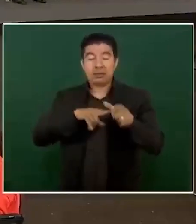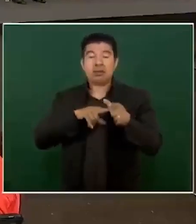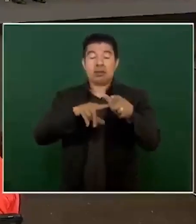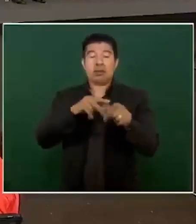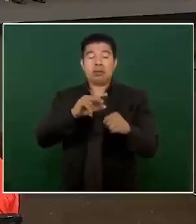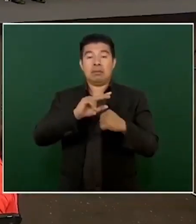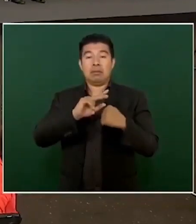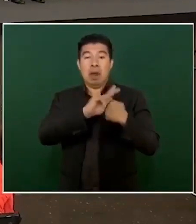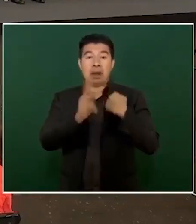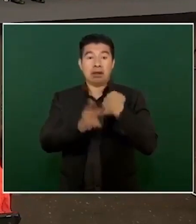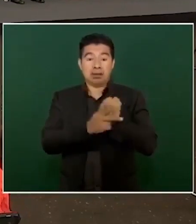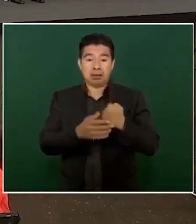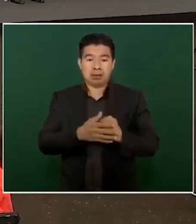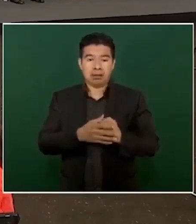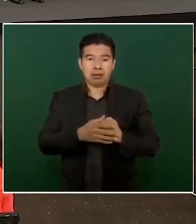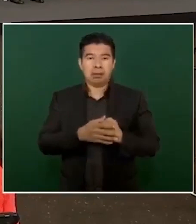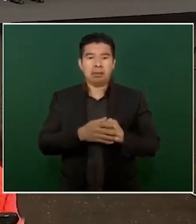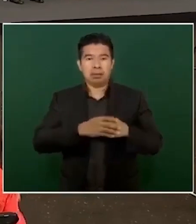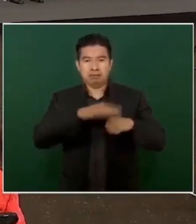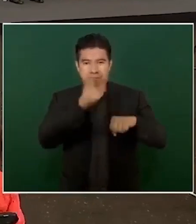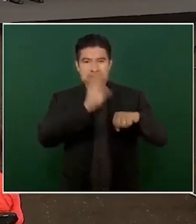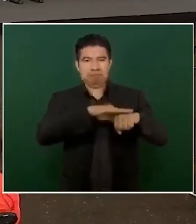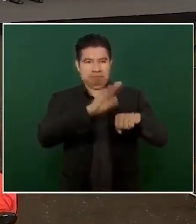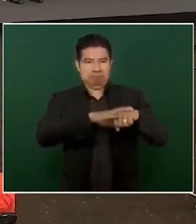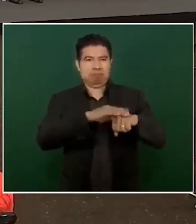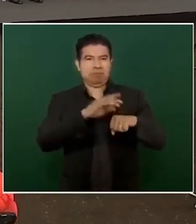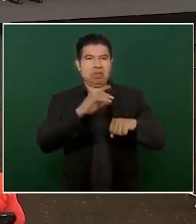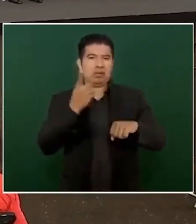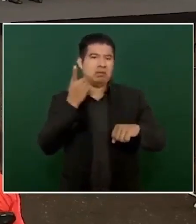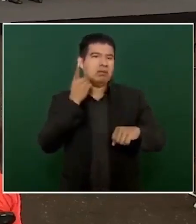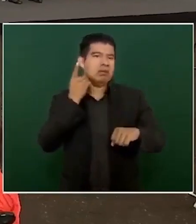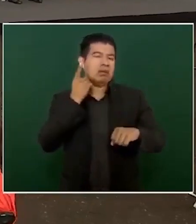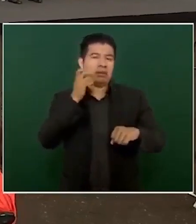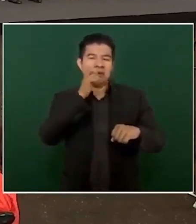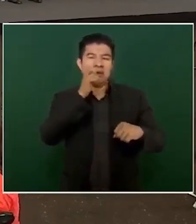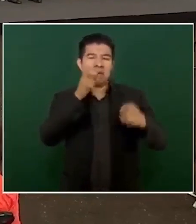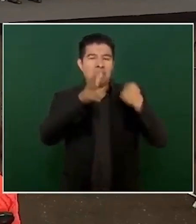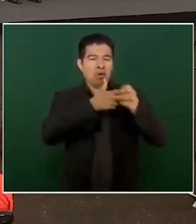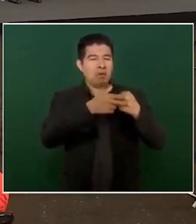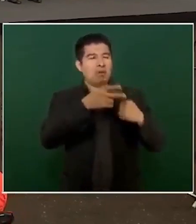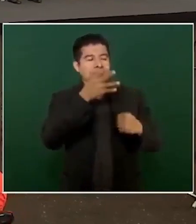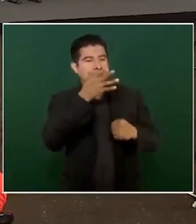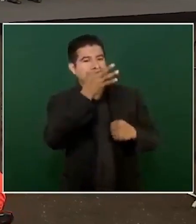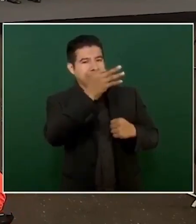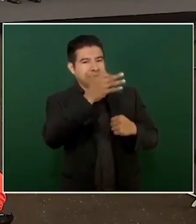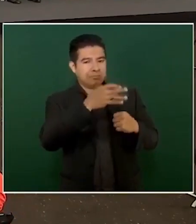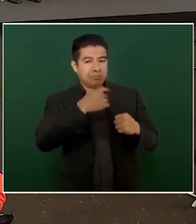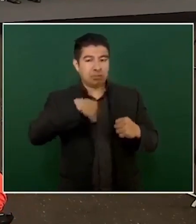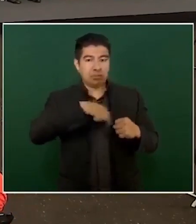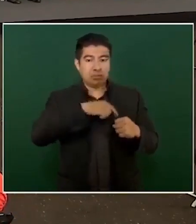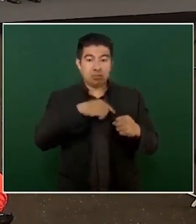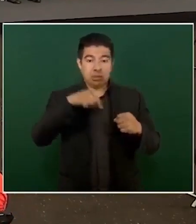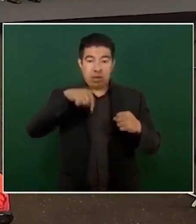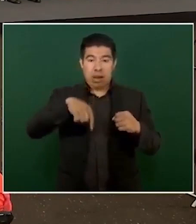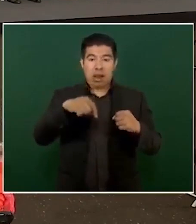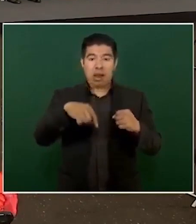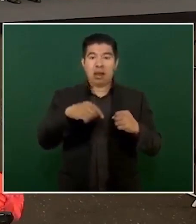Sepan Diputados europeos Que México Ha dejado de ser Tierra de conquista